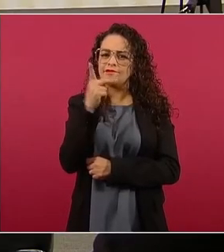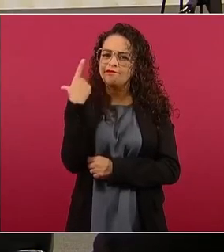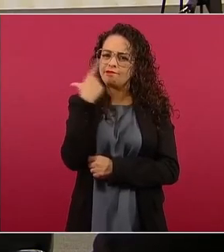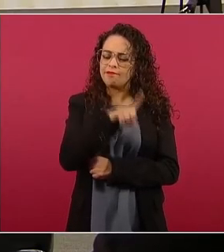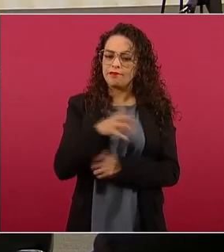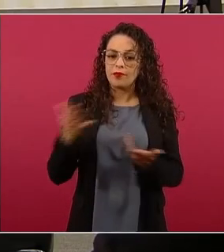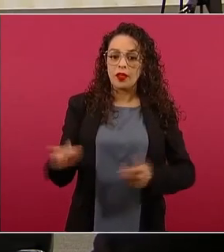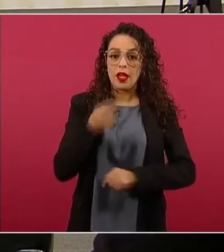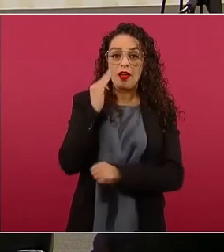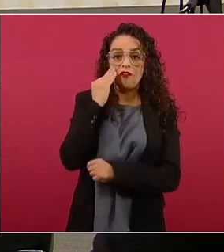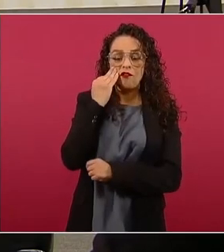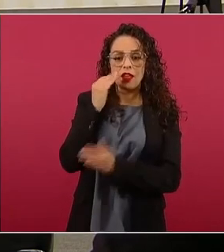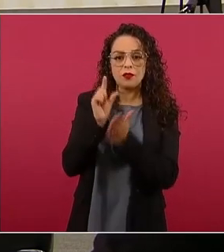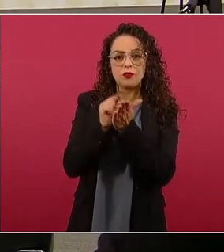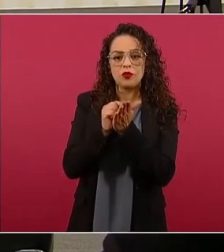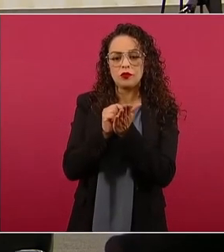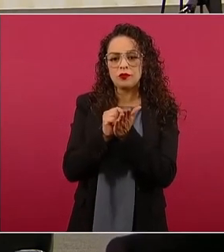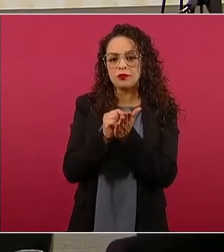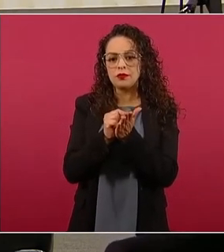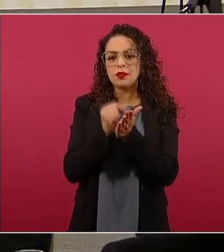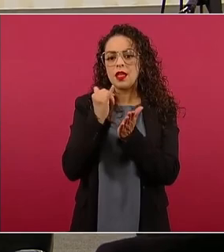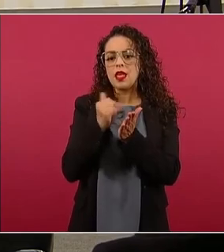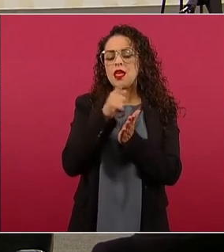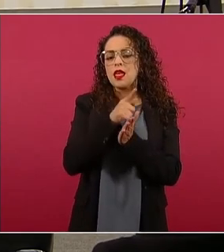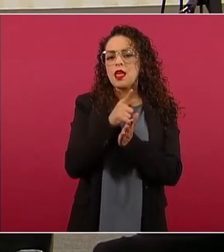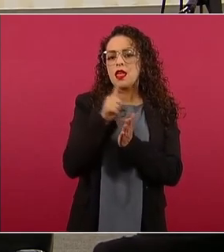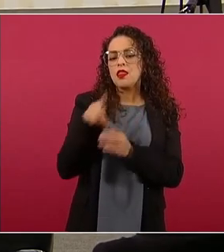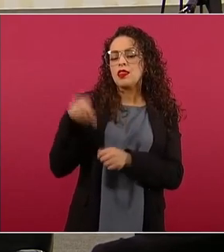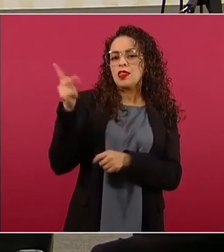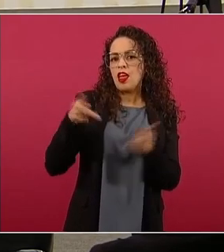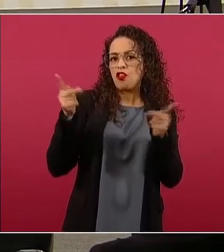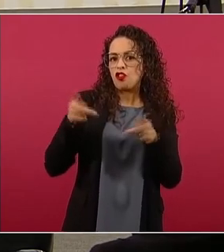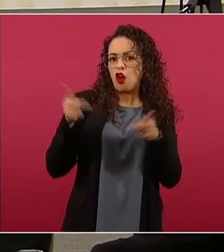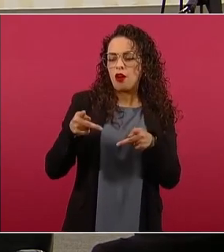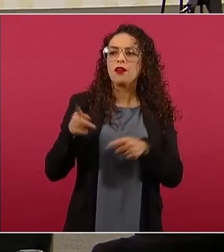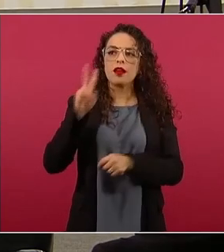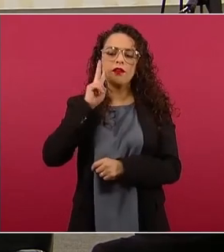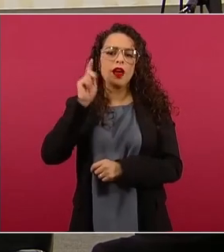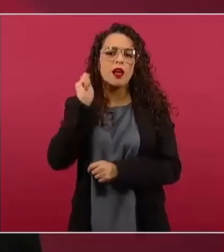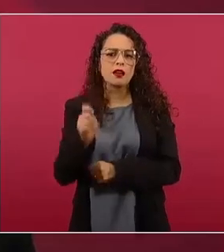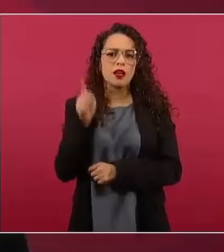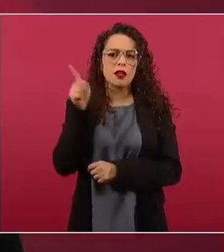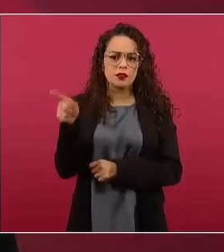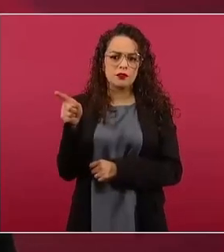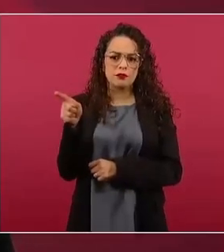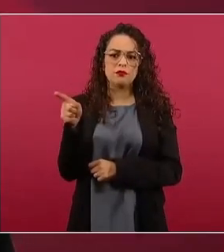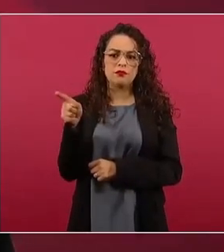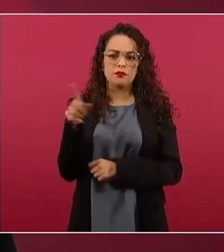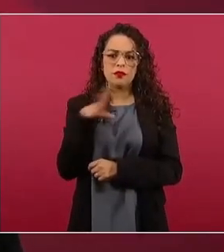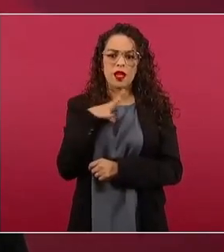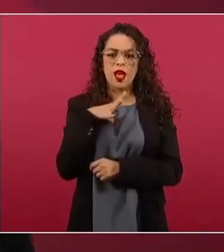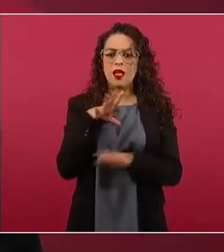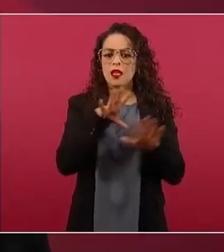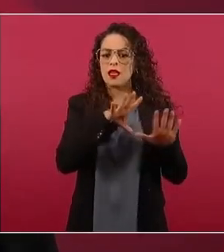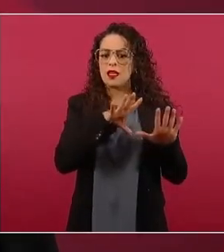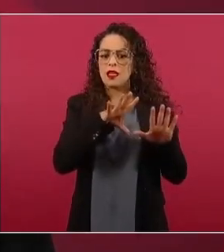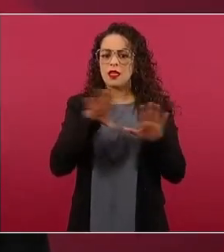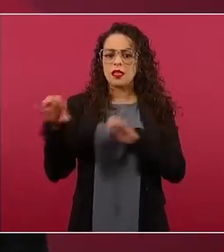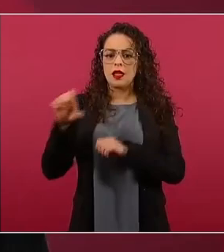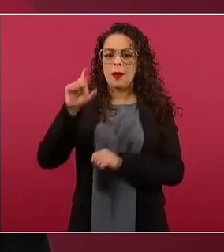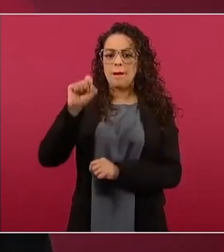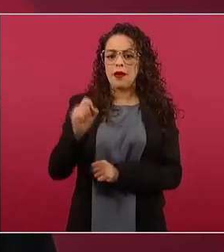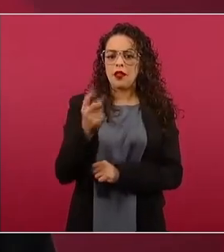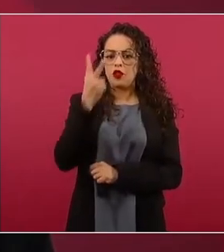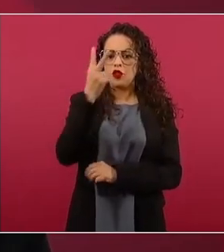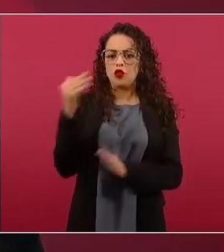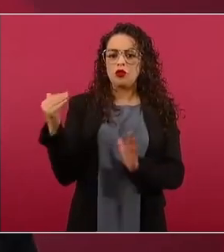y TikTok. Solo como dato, solo en esta última red social alcanzaron más de 522